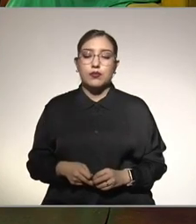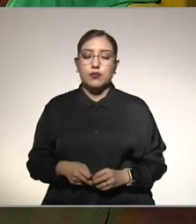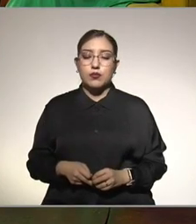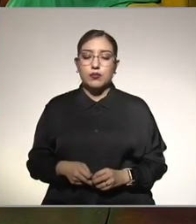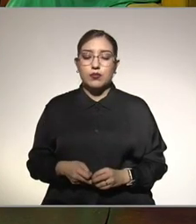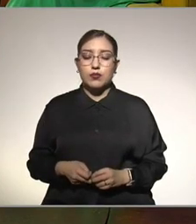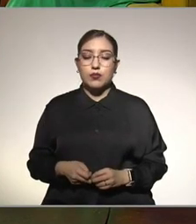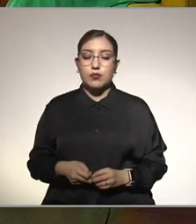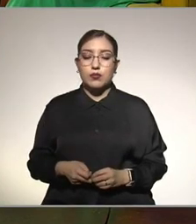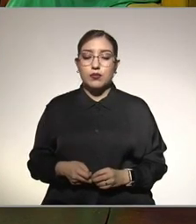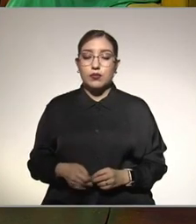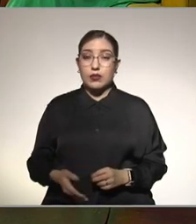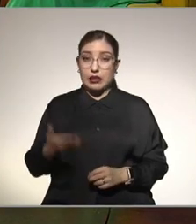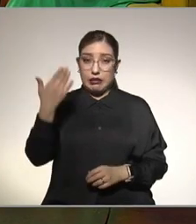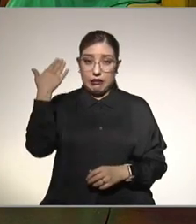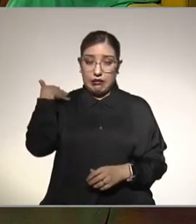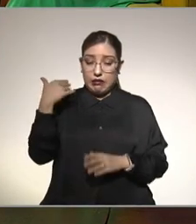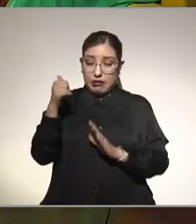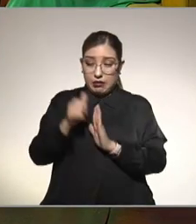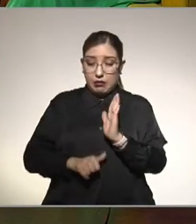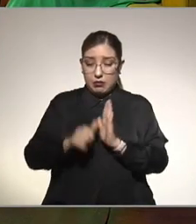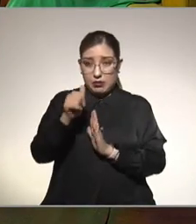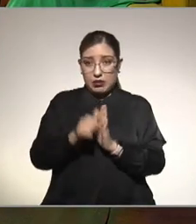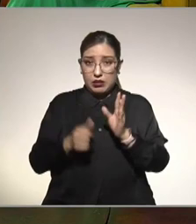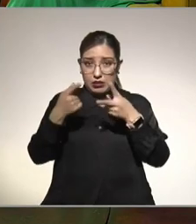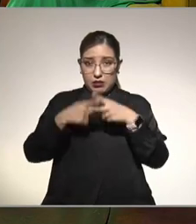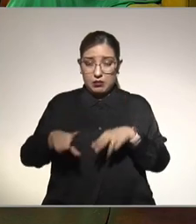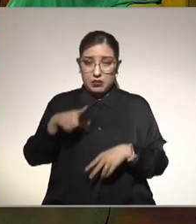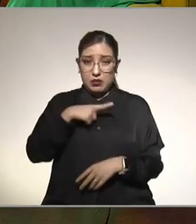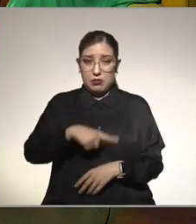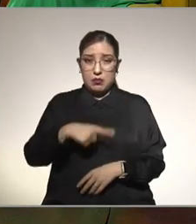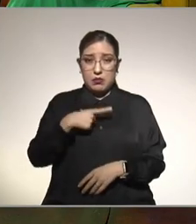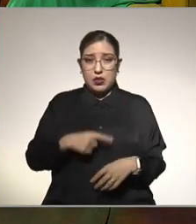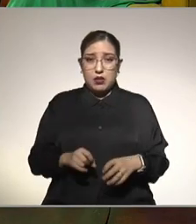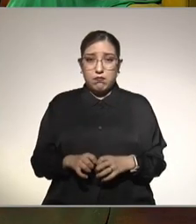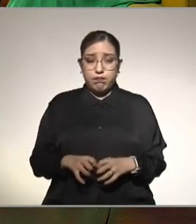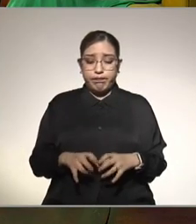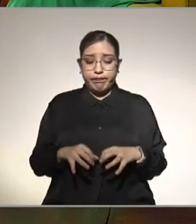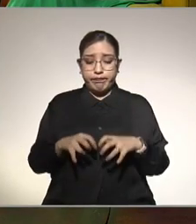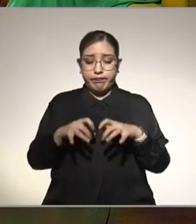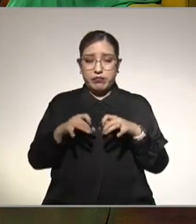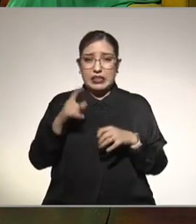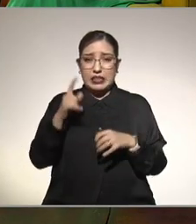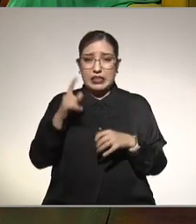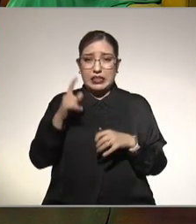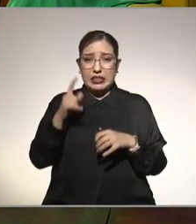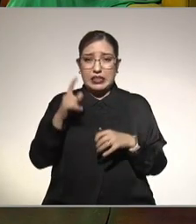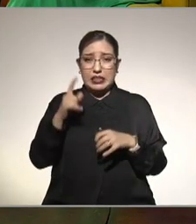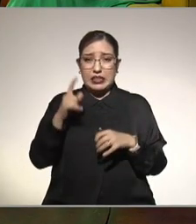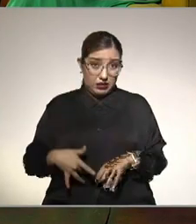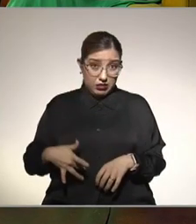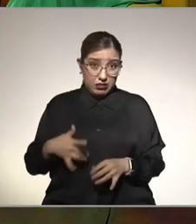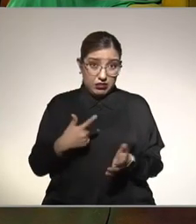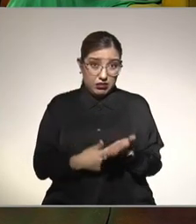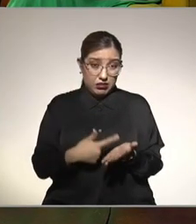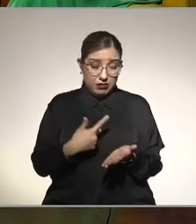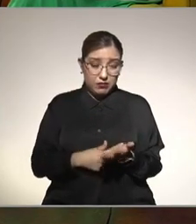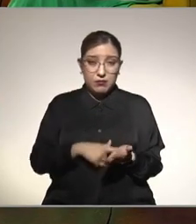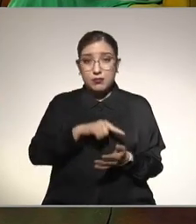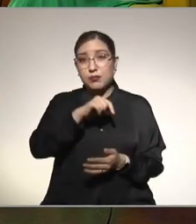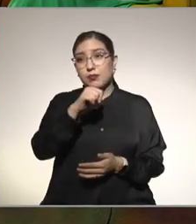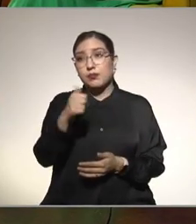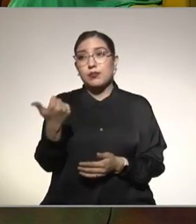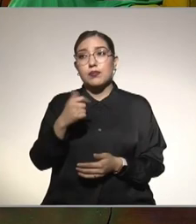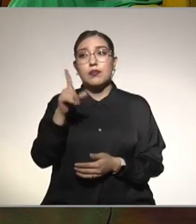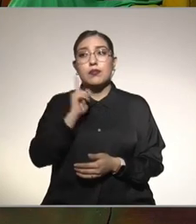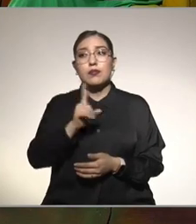orinando con espuma y pregunta porque así le han dicho que esto puede ser hígado graso ¿qué le dicen doctores? Alejandra Tapia hace cuatro